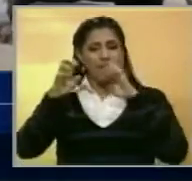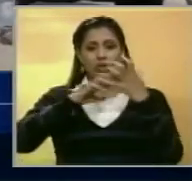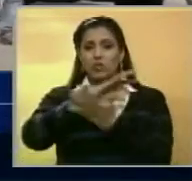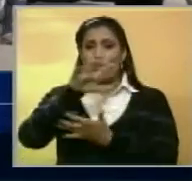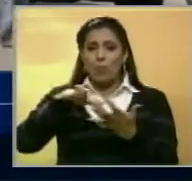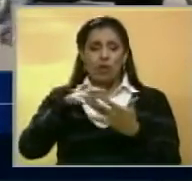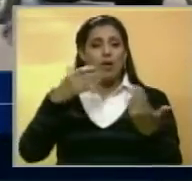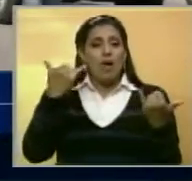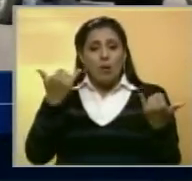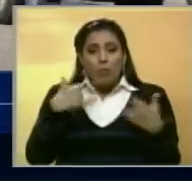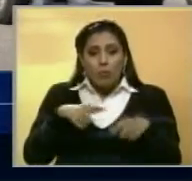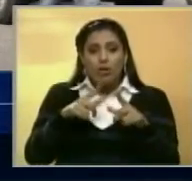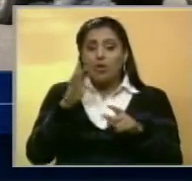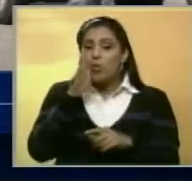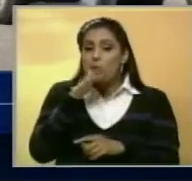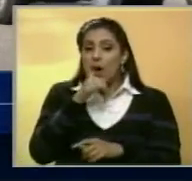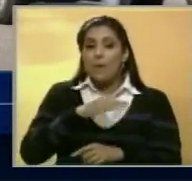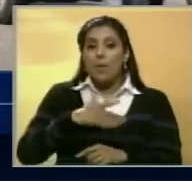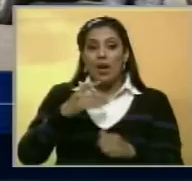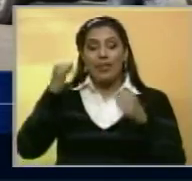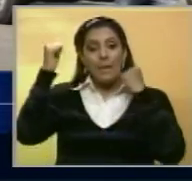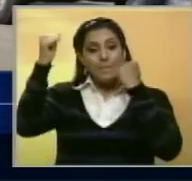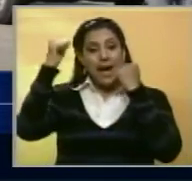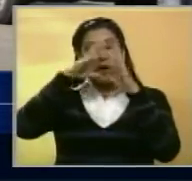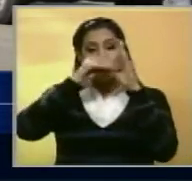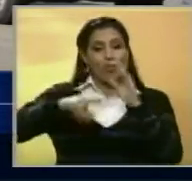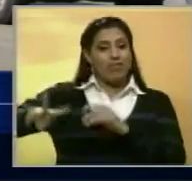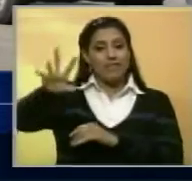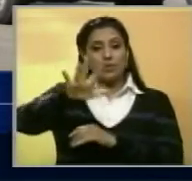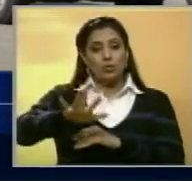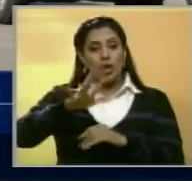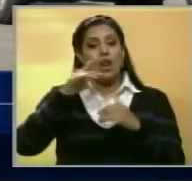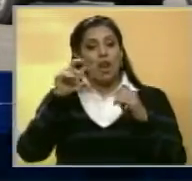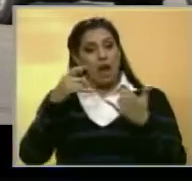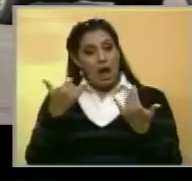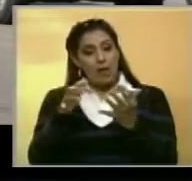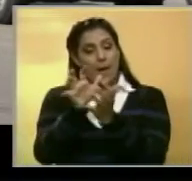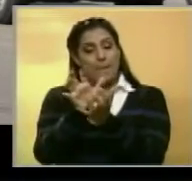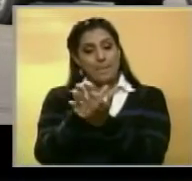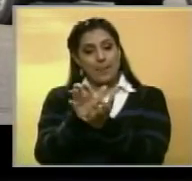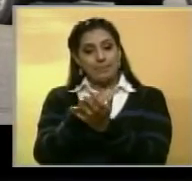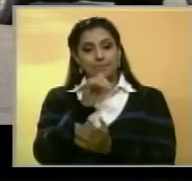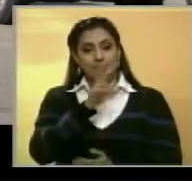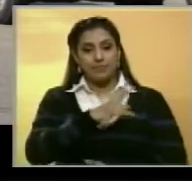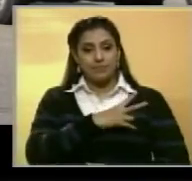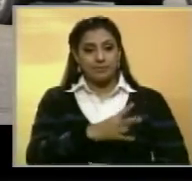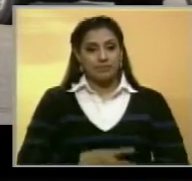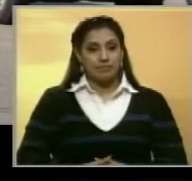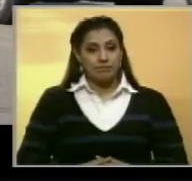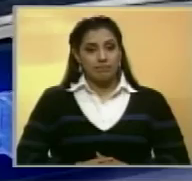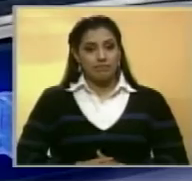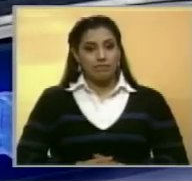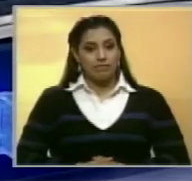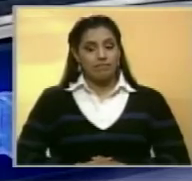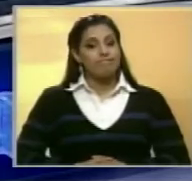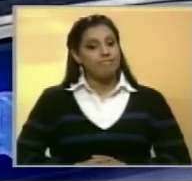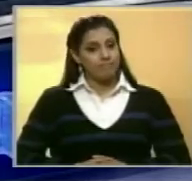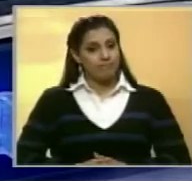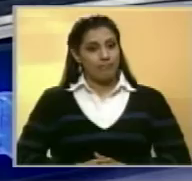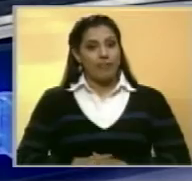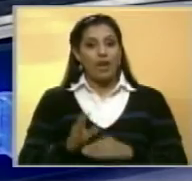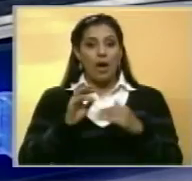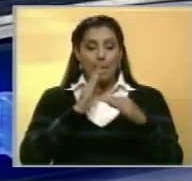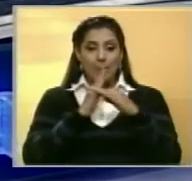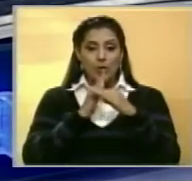las posibles acciones en las que no descartan un gran paro nacional. En el Estado de Nueva Esparta María Marcano, Noticiero Benevisión. Amigos,